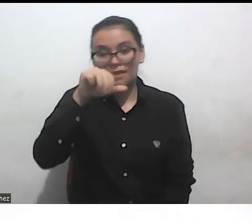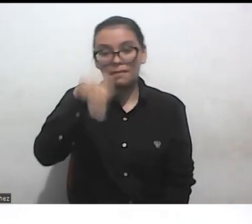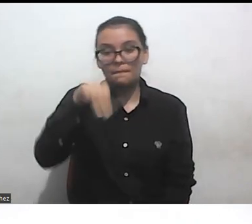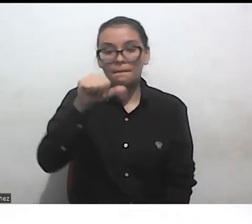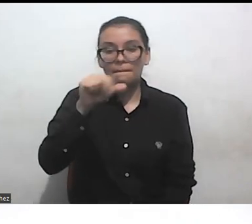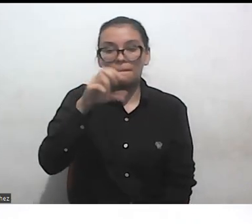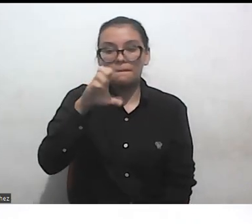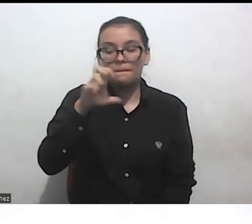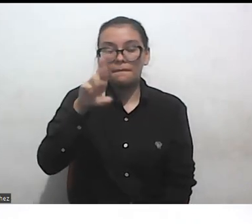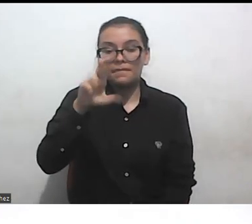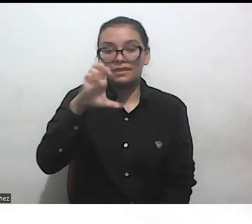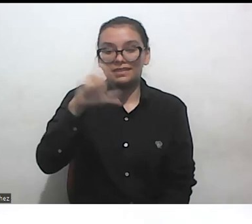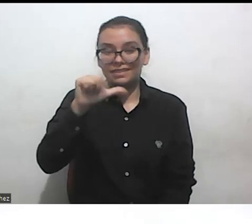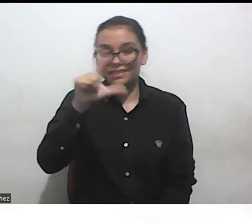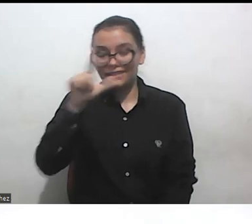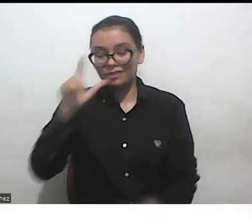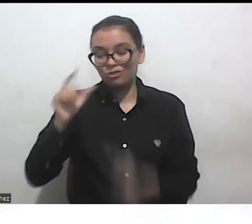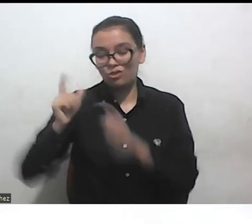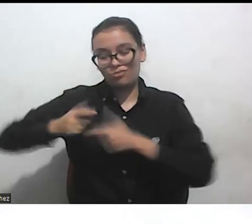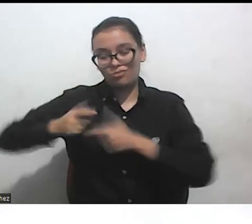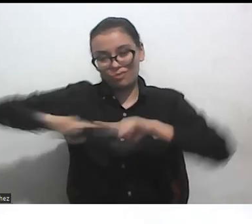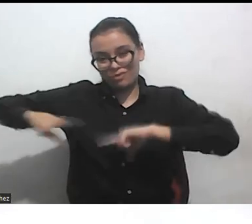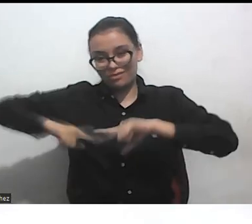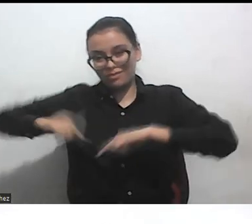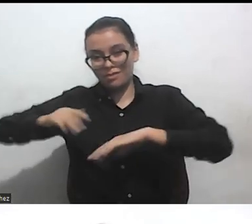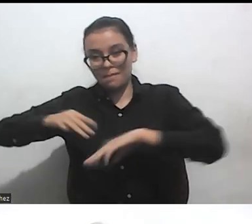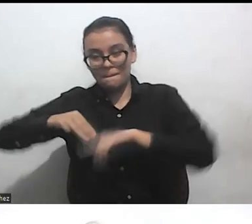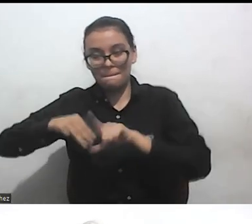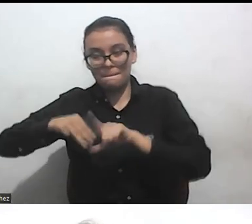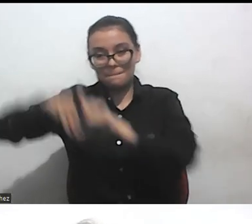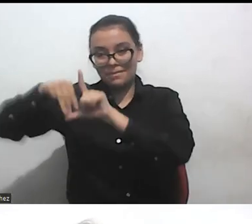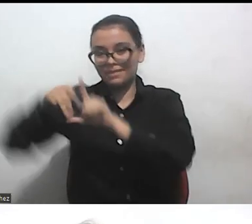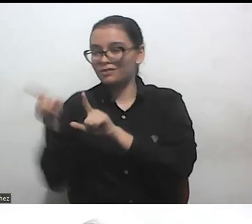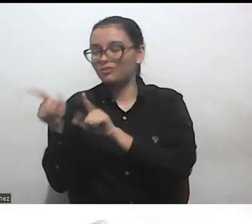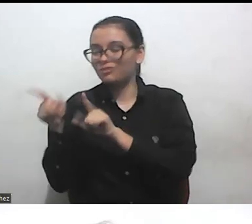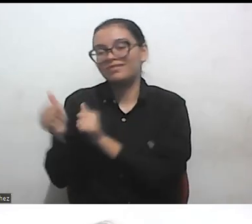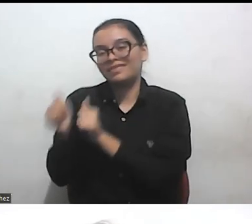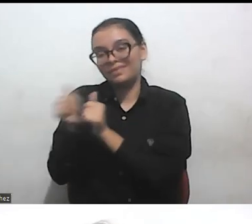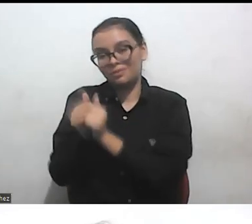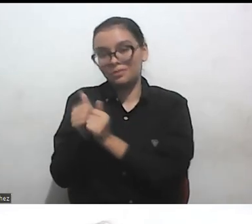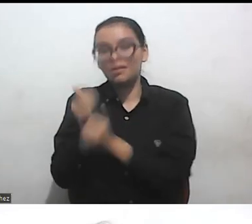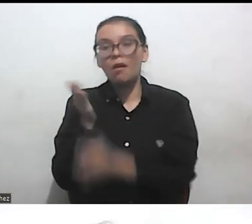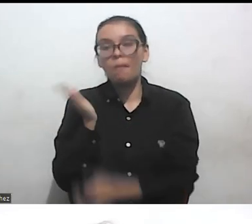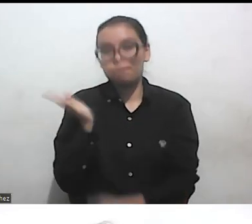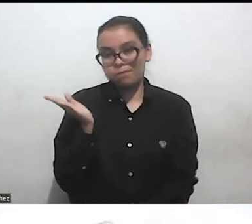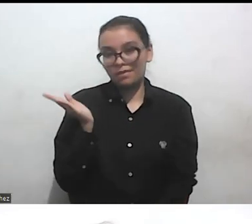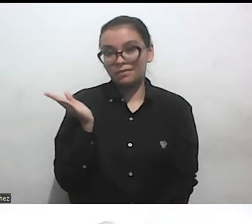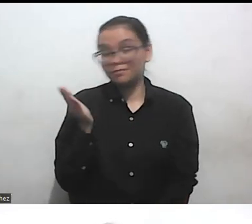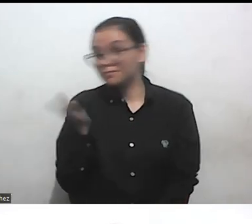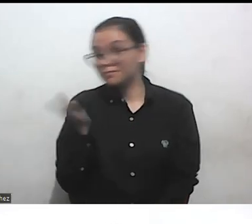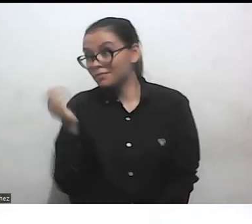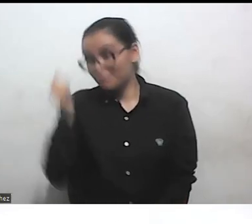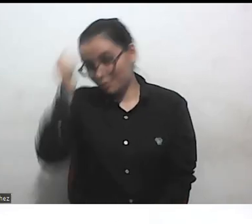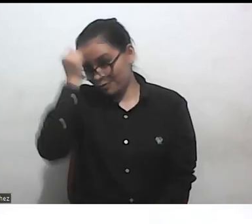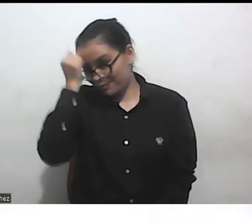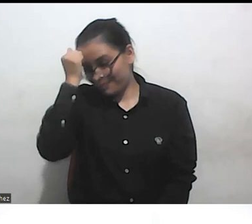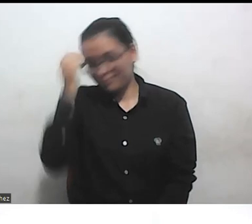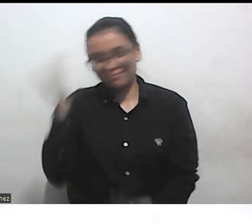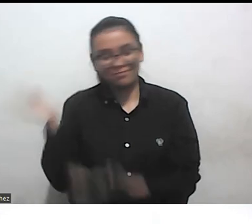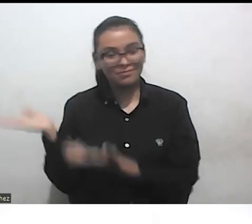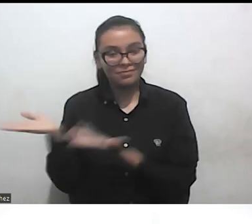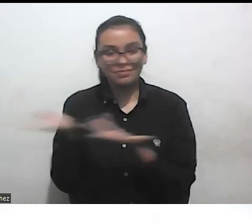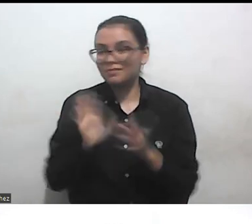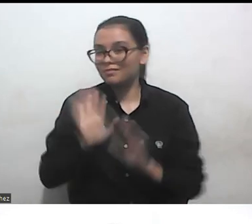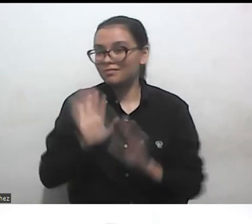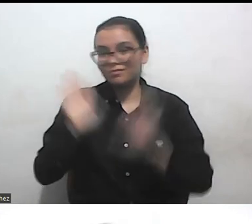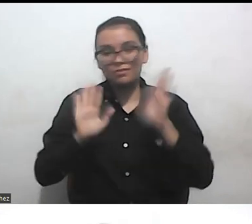coordinadora de la maestría, quien estará también acompañándonos como co-anfitriona. Profe, por favor, siéntase en libertad de participar cuando